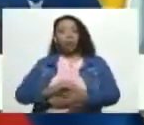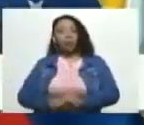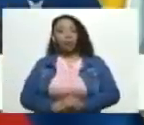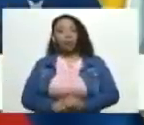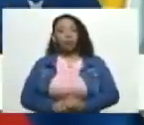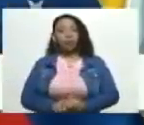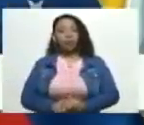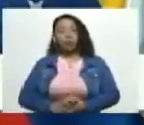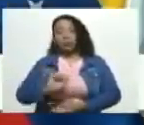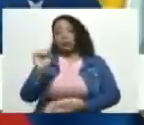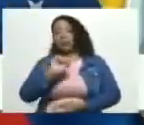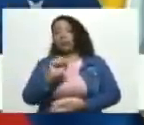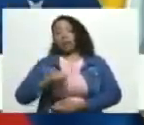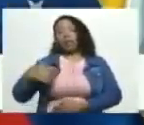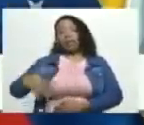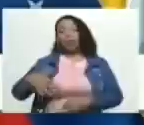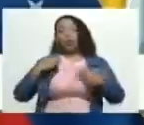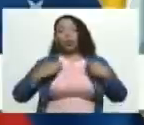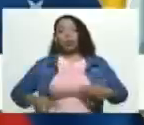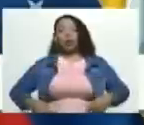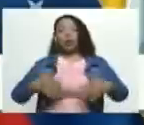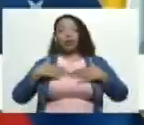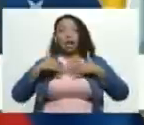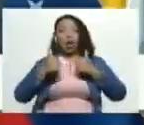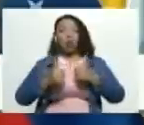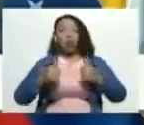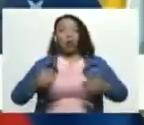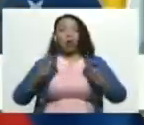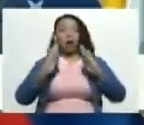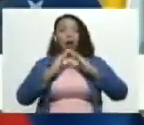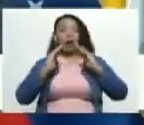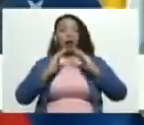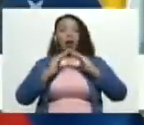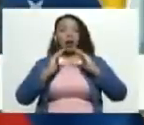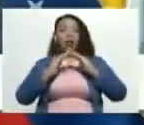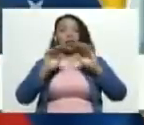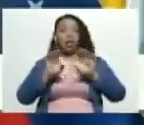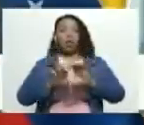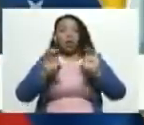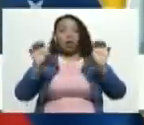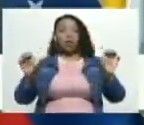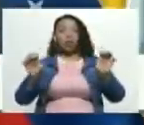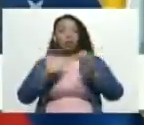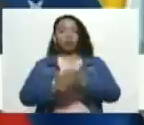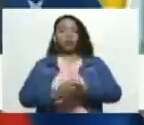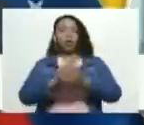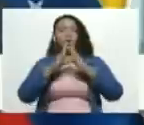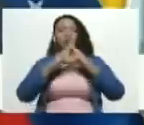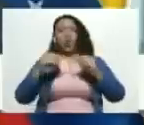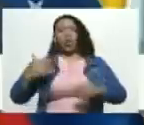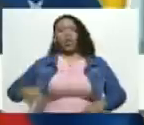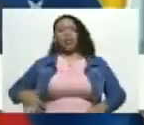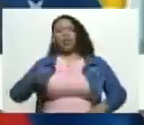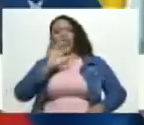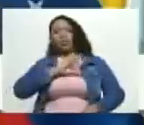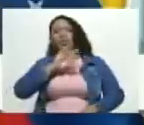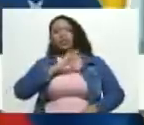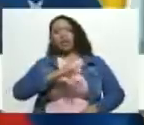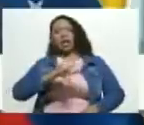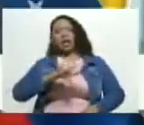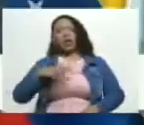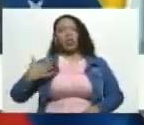obviamente el derecho humano a la salud a la vivienda a la educación todos los derechos sociales los derechos